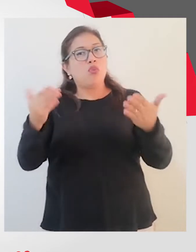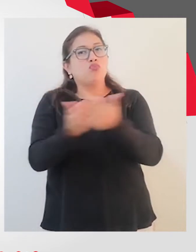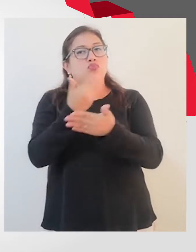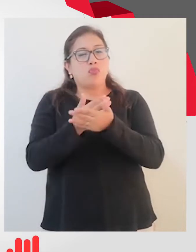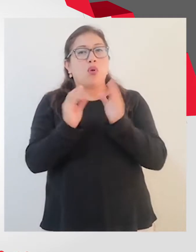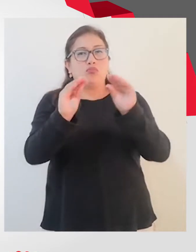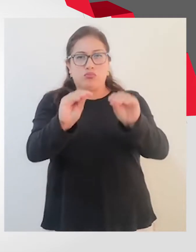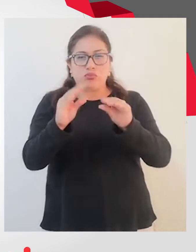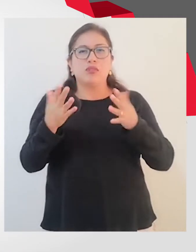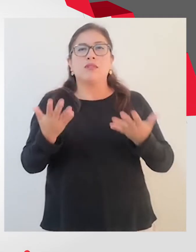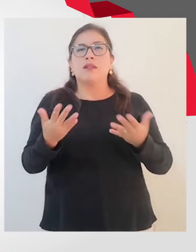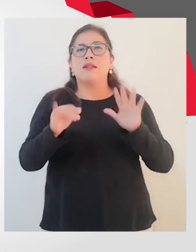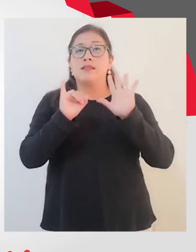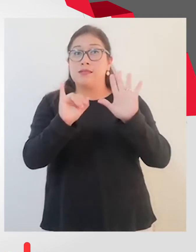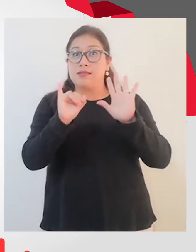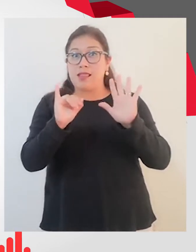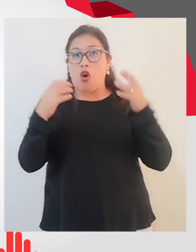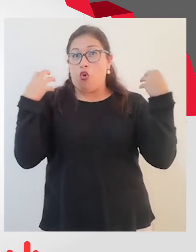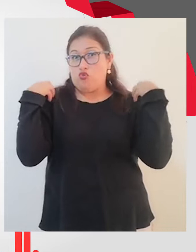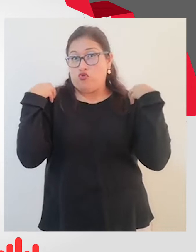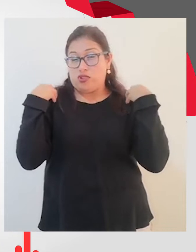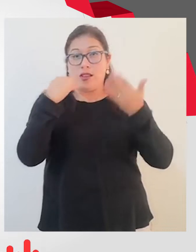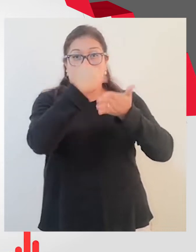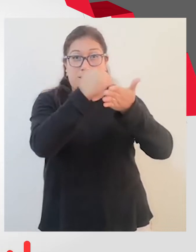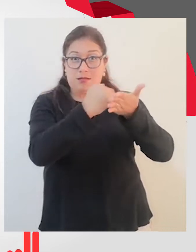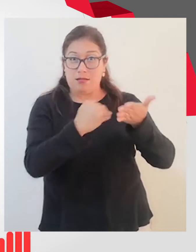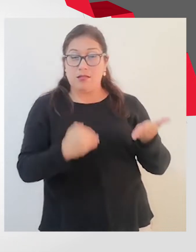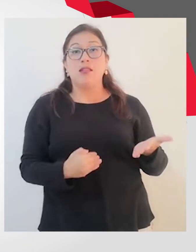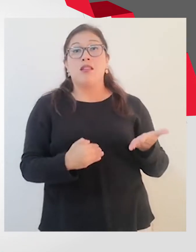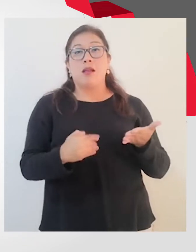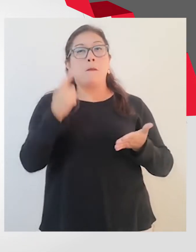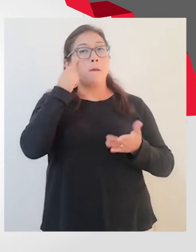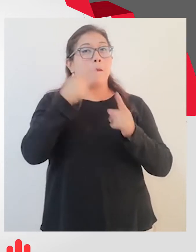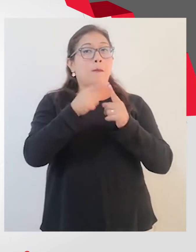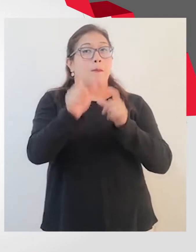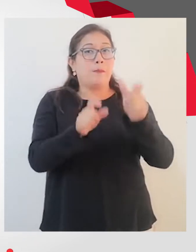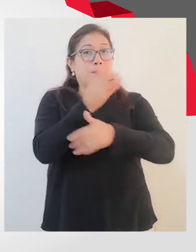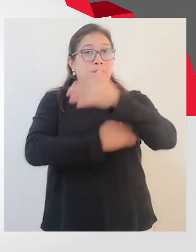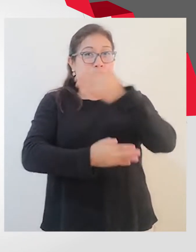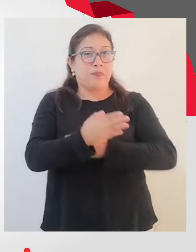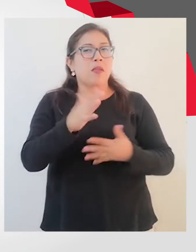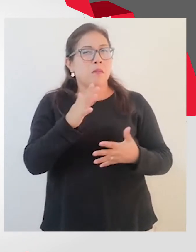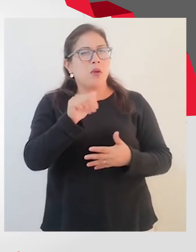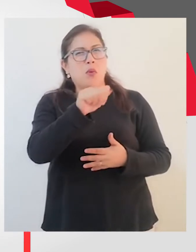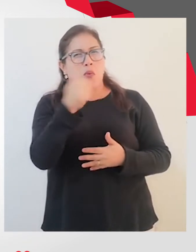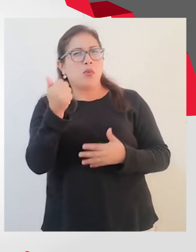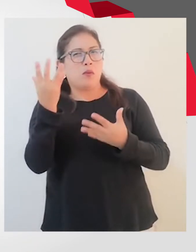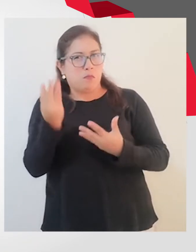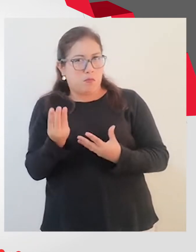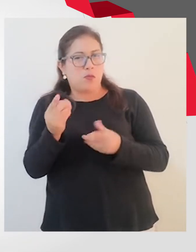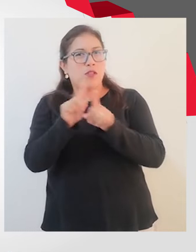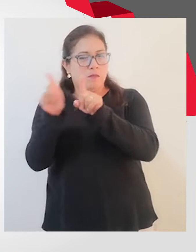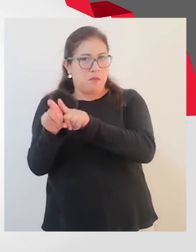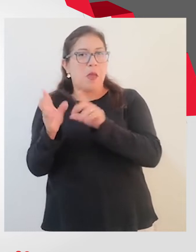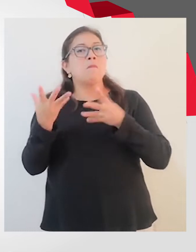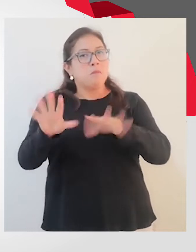implementados seis registros regionales de personas con discapacidad y me parece que un mismo número de provinciales. Esto va a